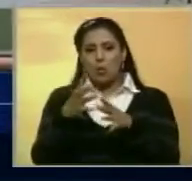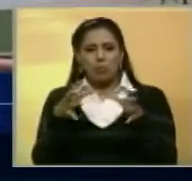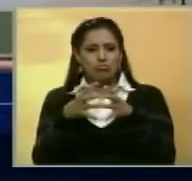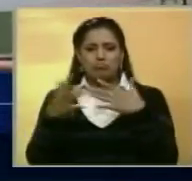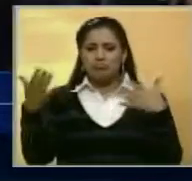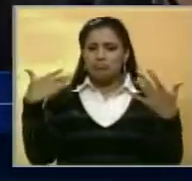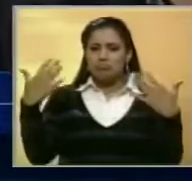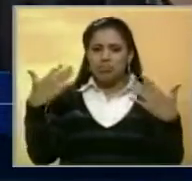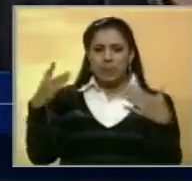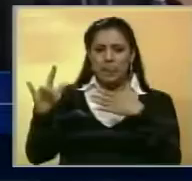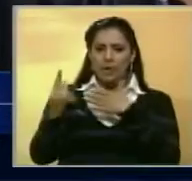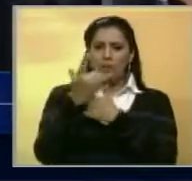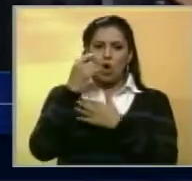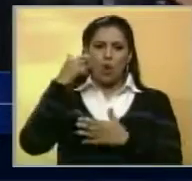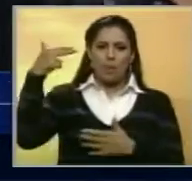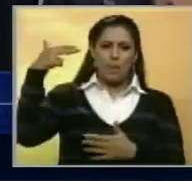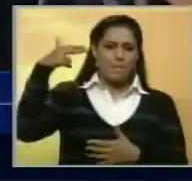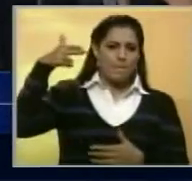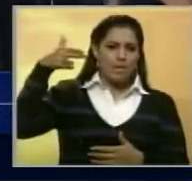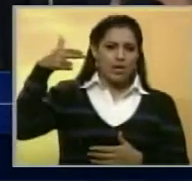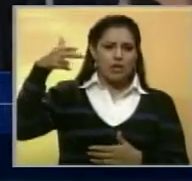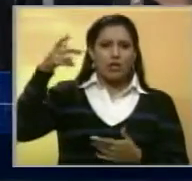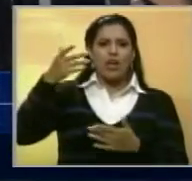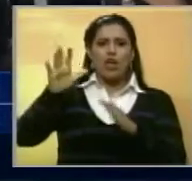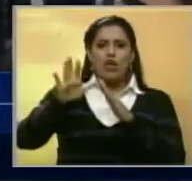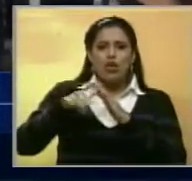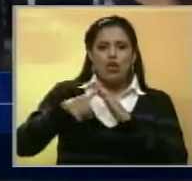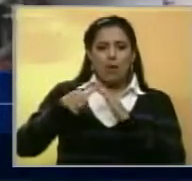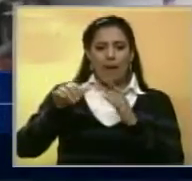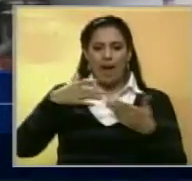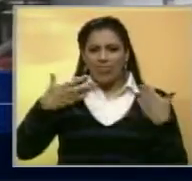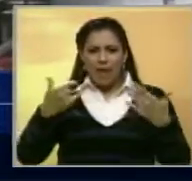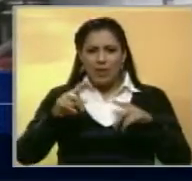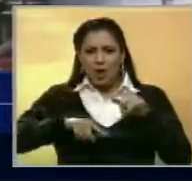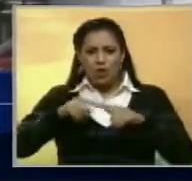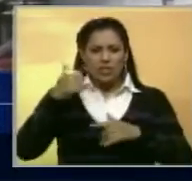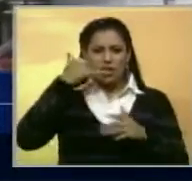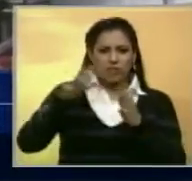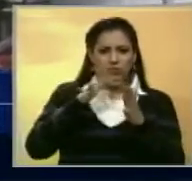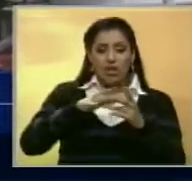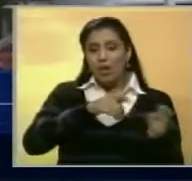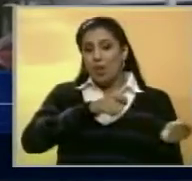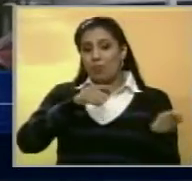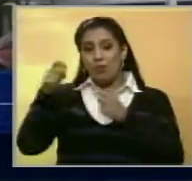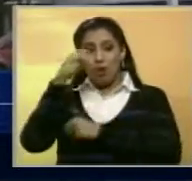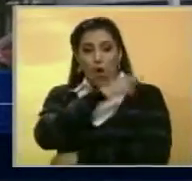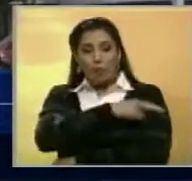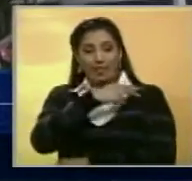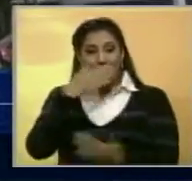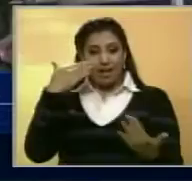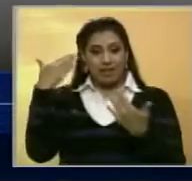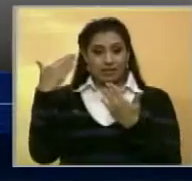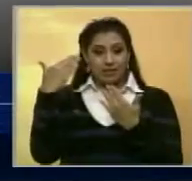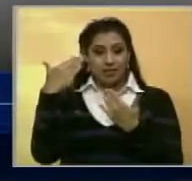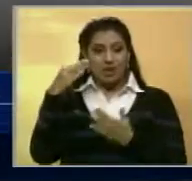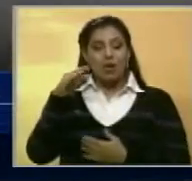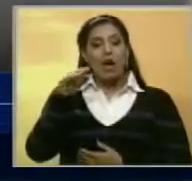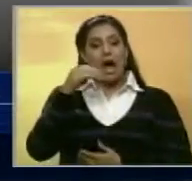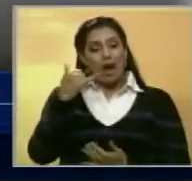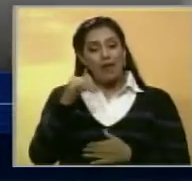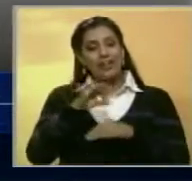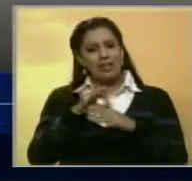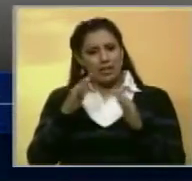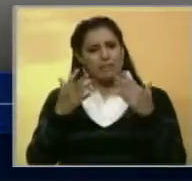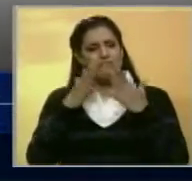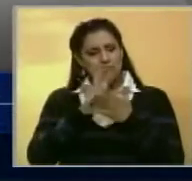grupo de compañeros cuando fue sometido por un pistolero que le quitó sus pertenencias. López fue trasladado herido al hospital universitario donde se